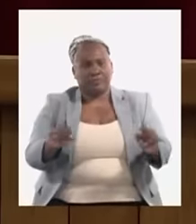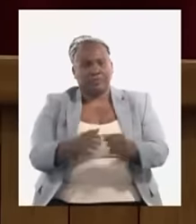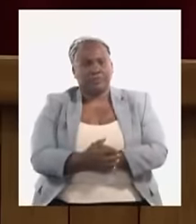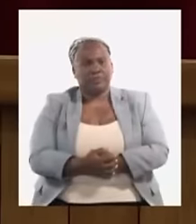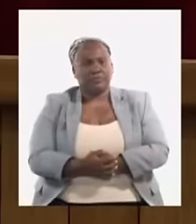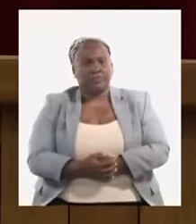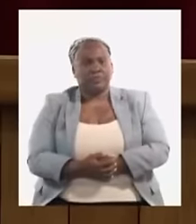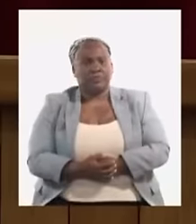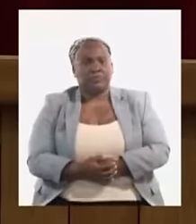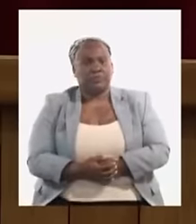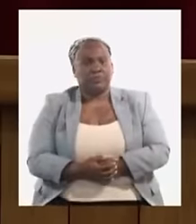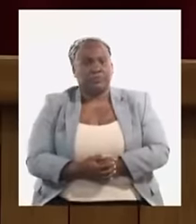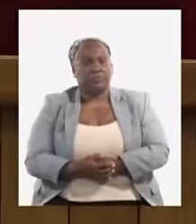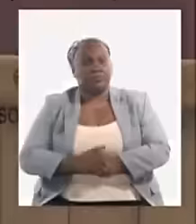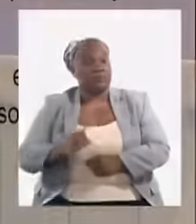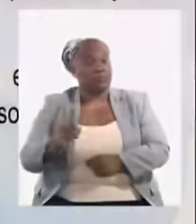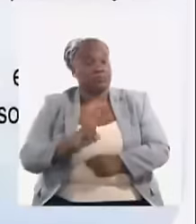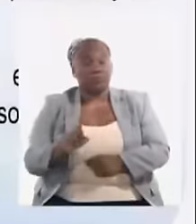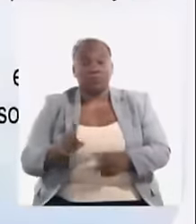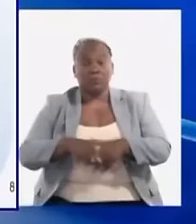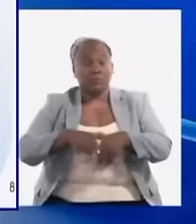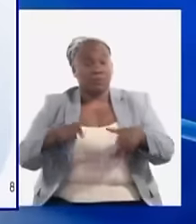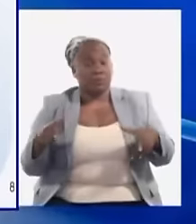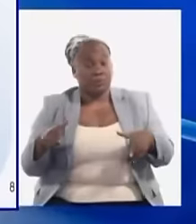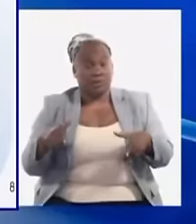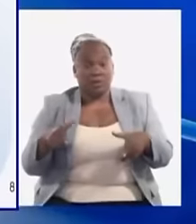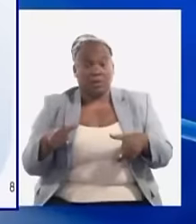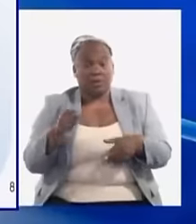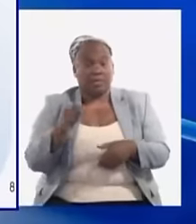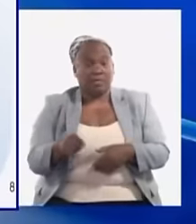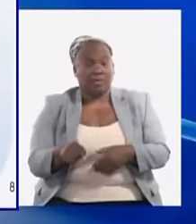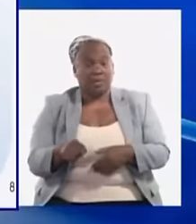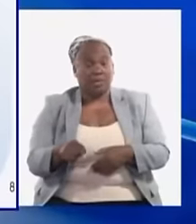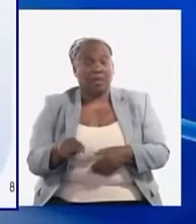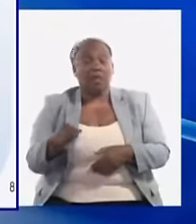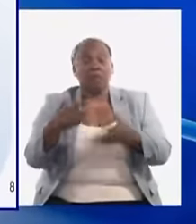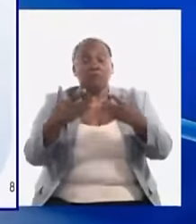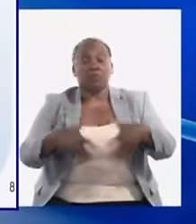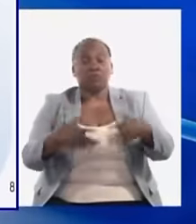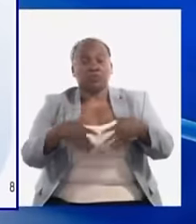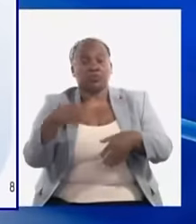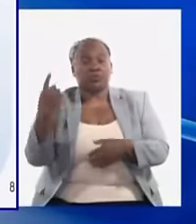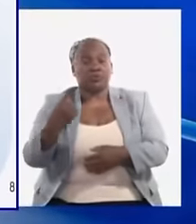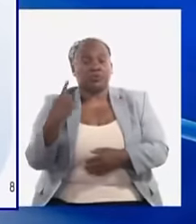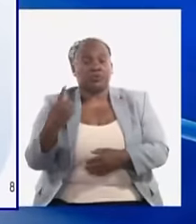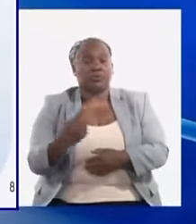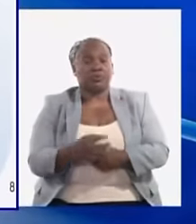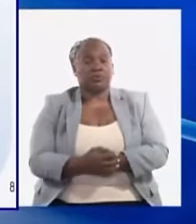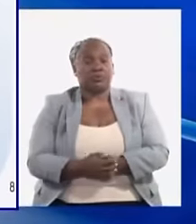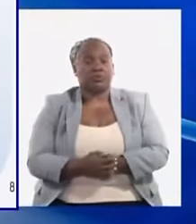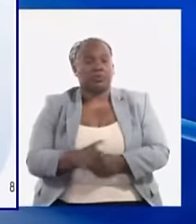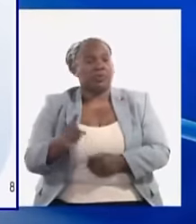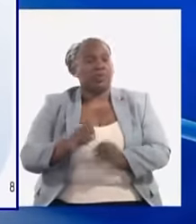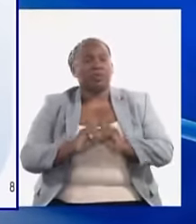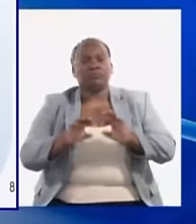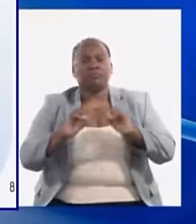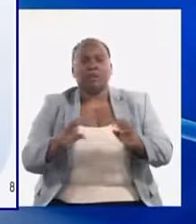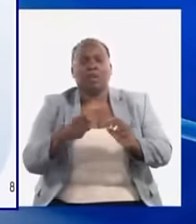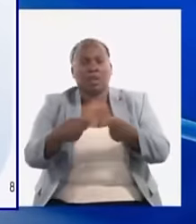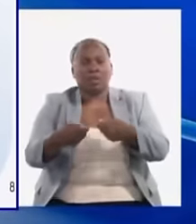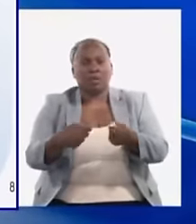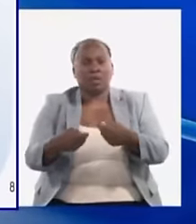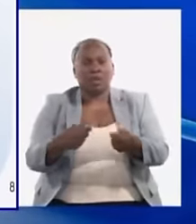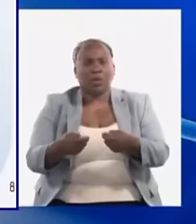No se incrementa de forma sostenible la producción nacional ni se fomenta el negocio entre los